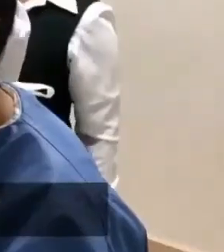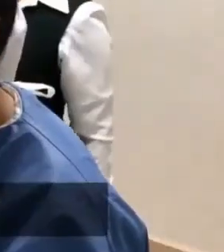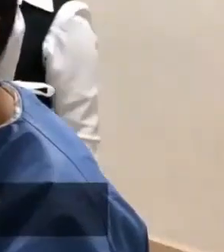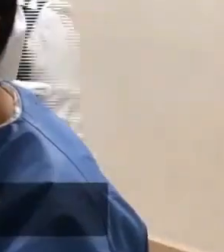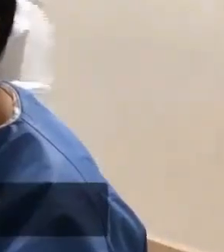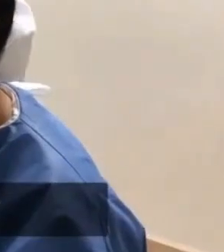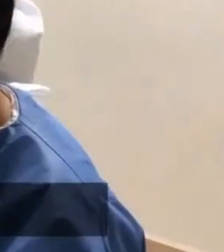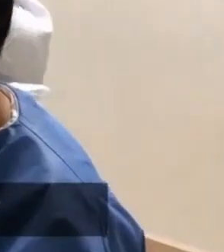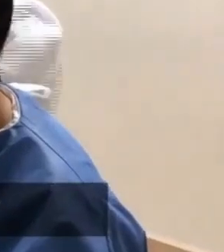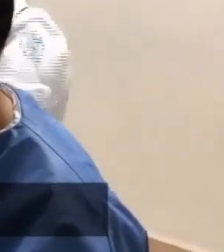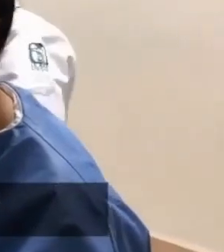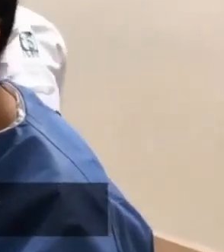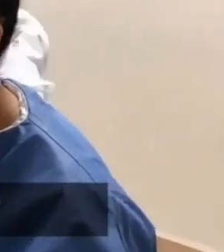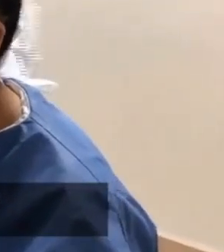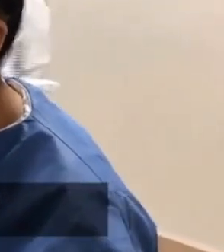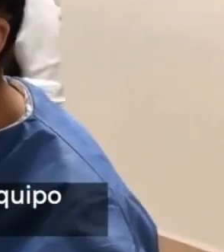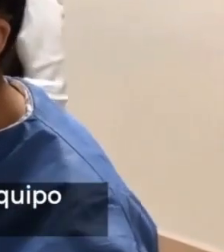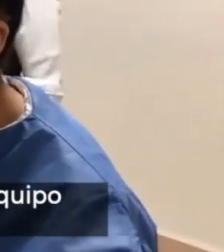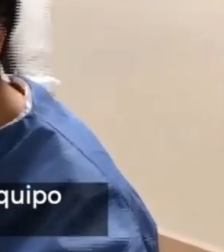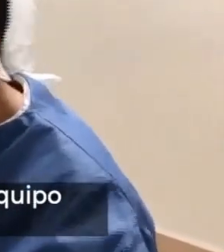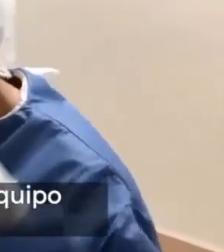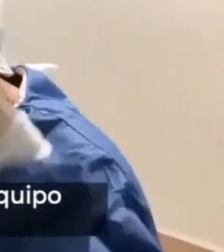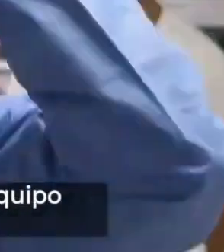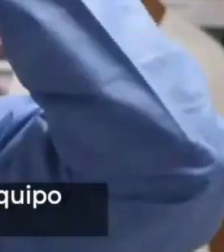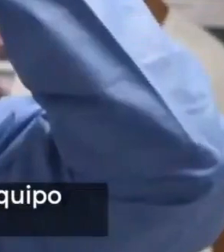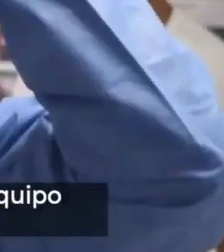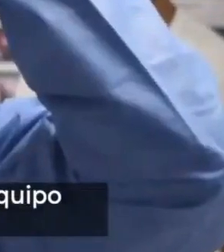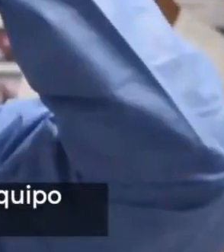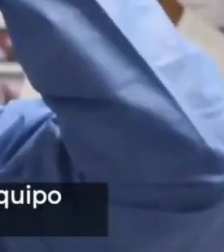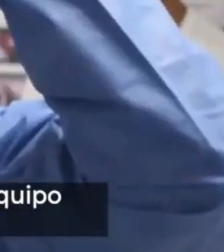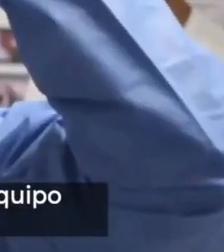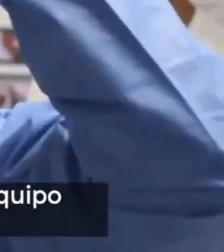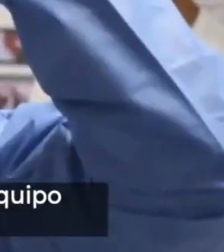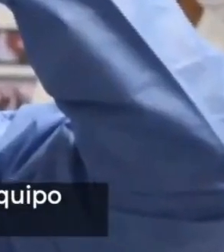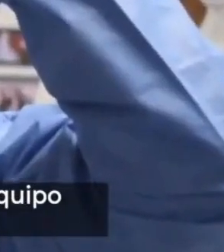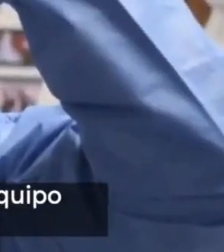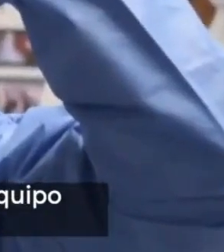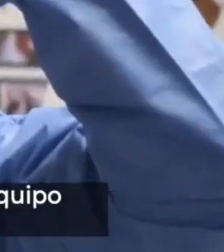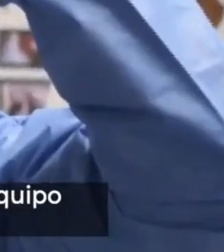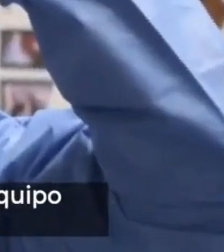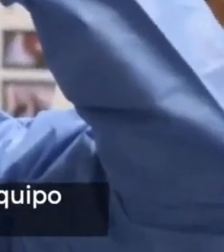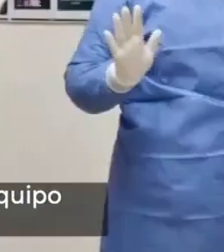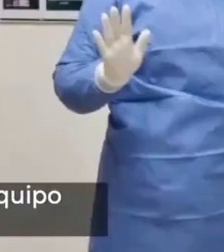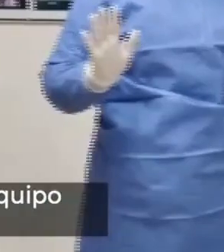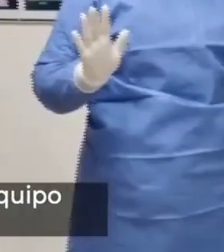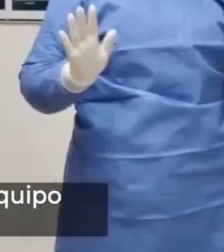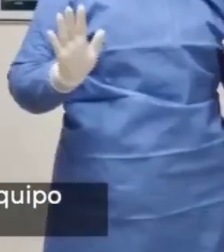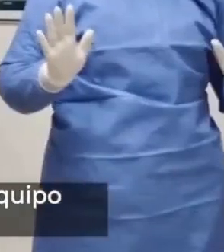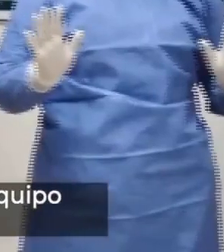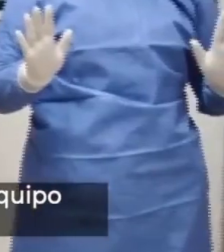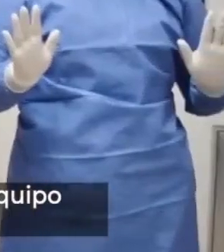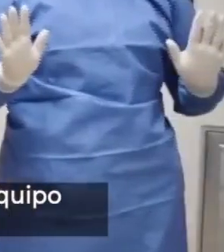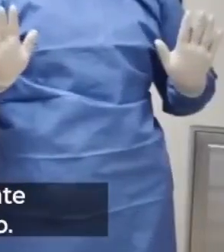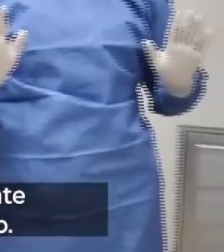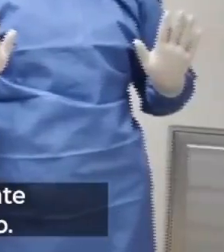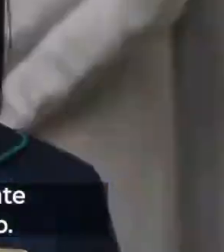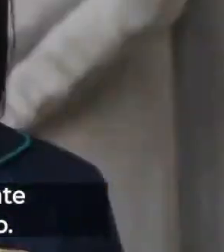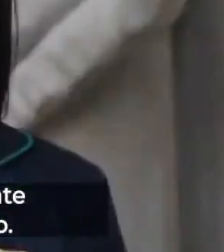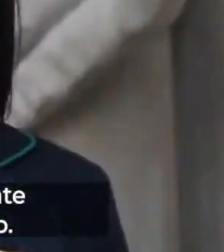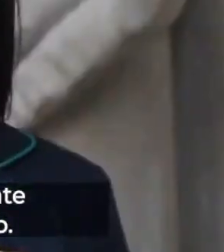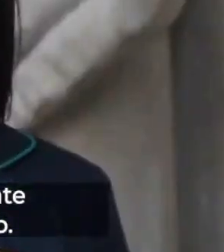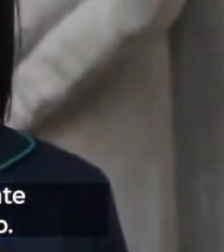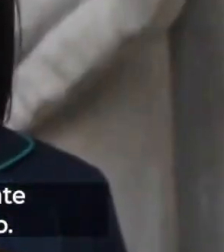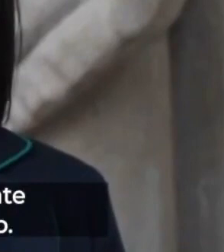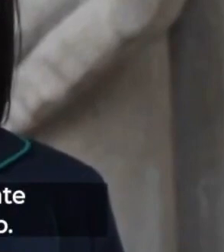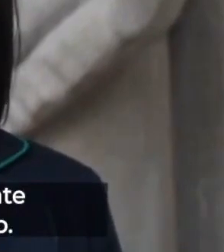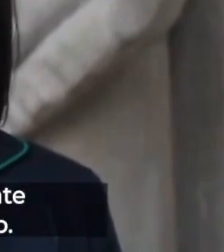tranquilos. Vamos a estar bien porque vamos a estar en compañía del equipo de salud y el equipo profesional que nos van a estar dirigiendo